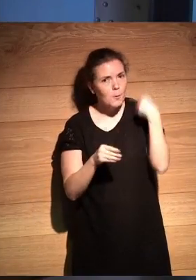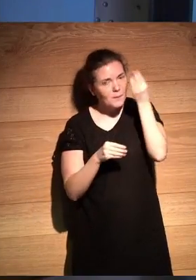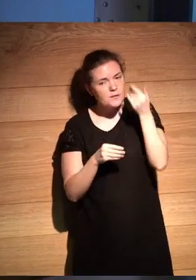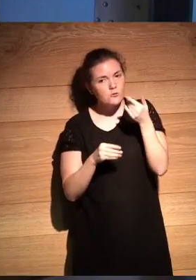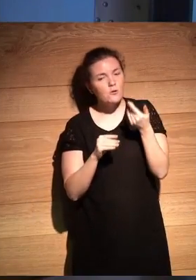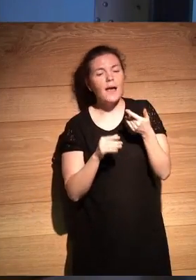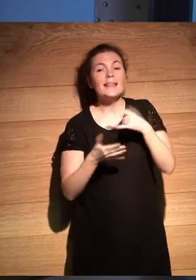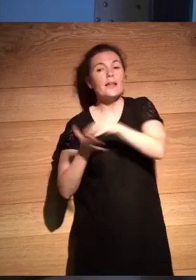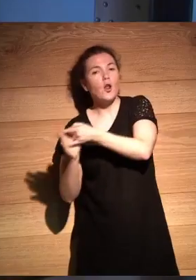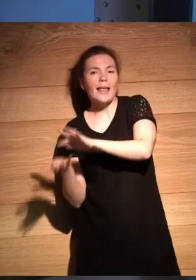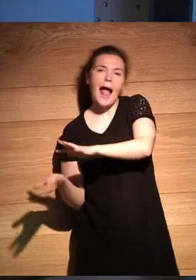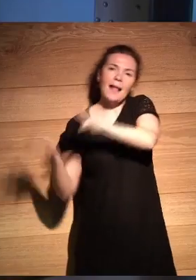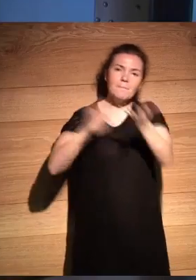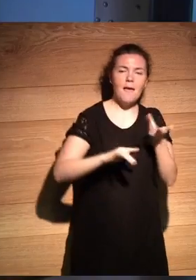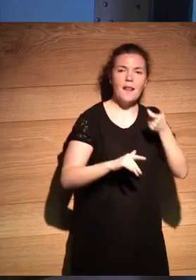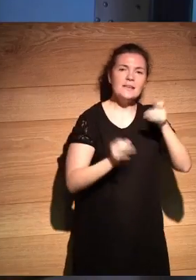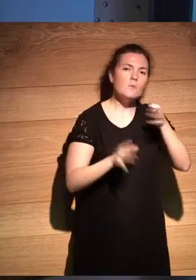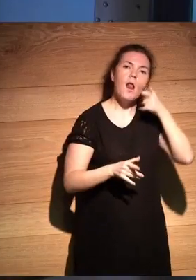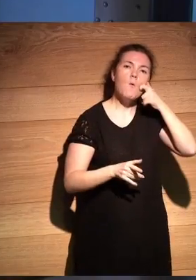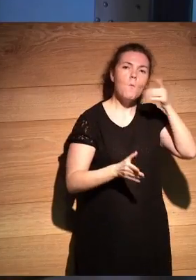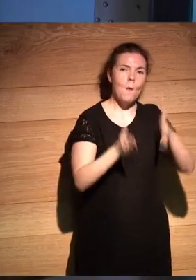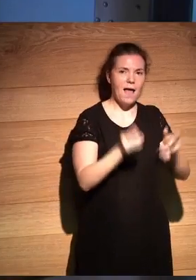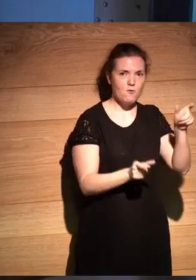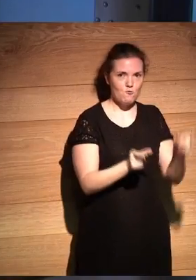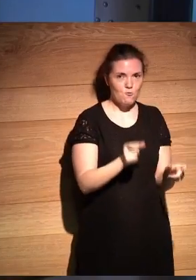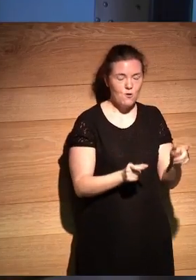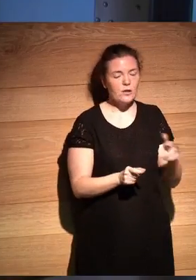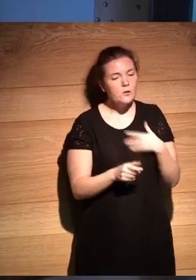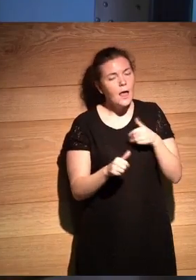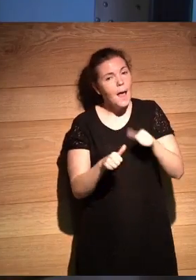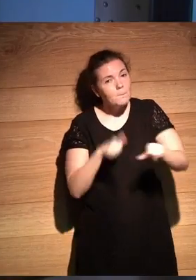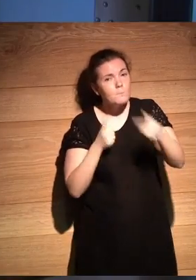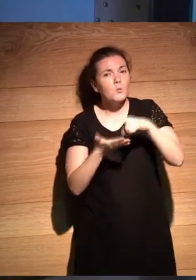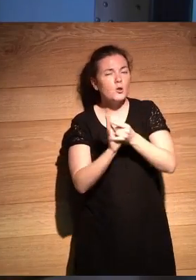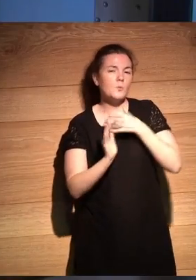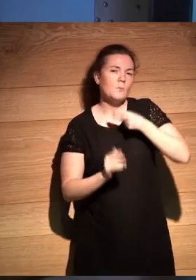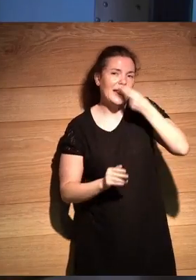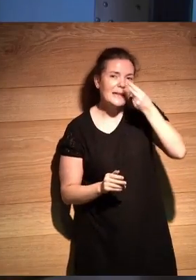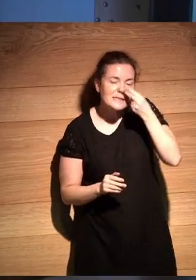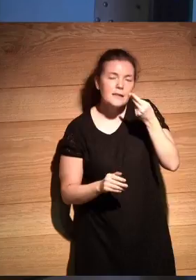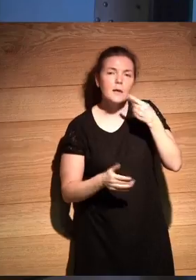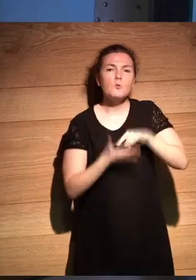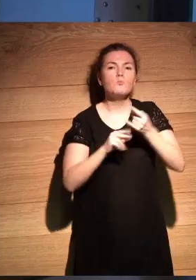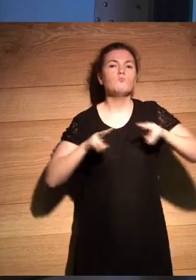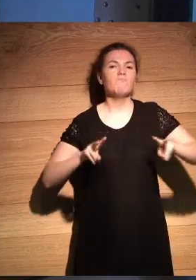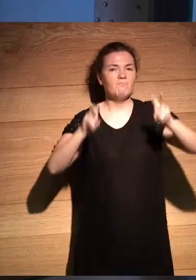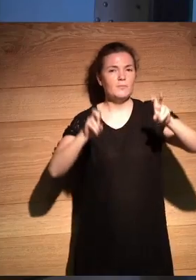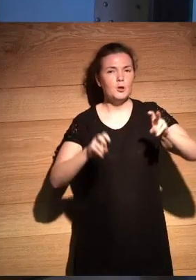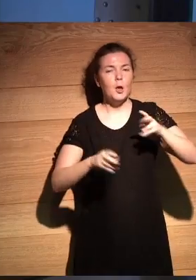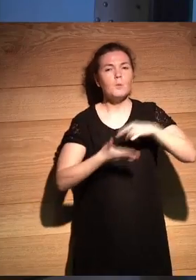humanizando la tecnología y yo creo que a partir de aquí pues pueden salir proyectos muy muy interesantes y muy innovadores y muy